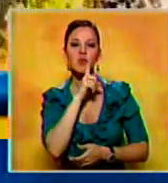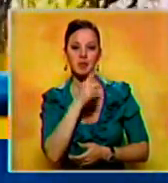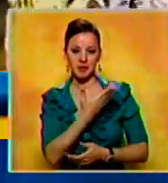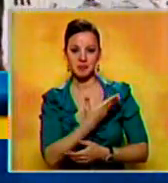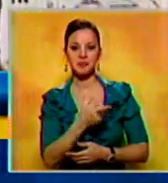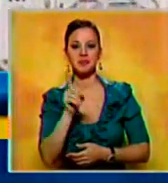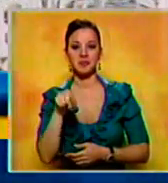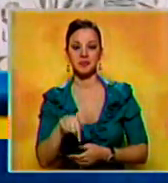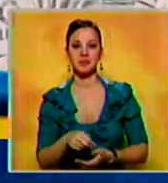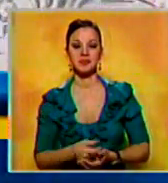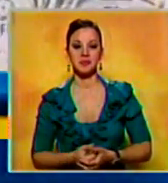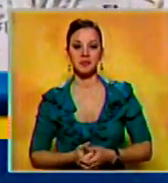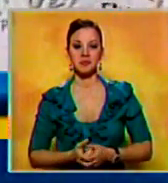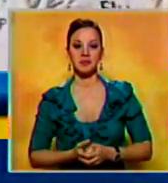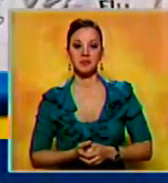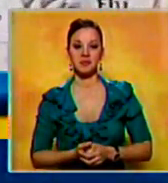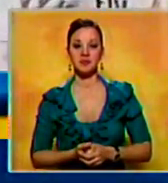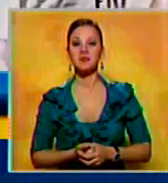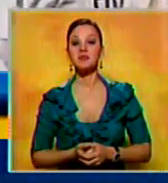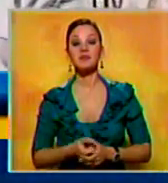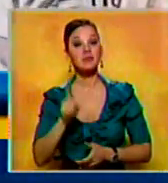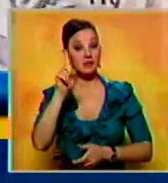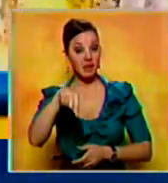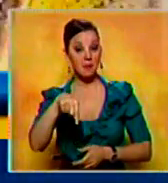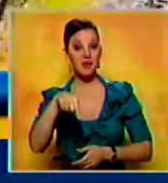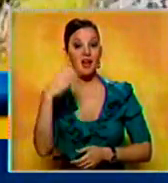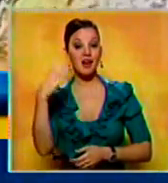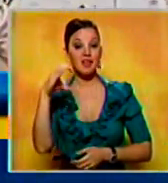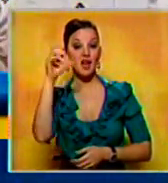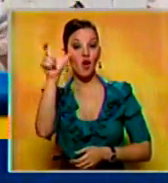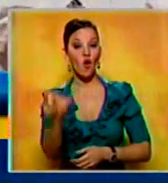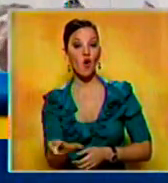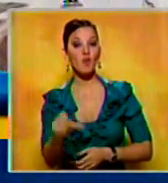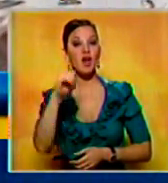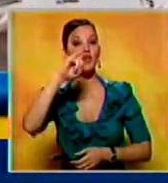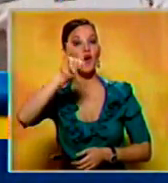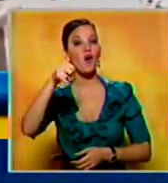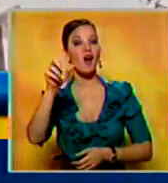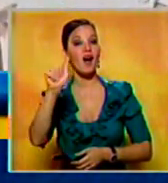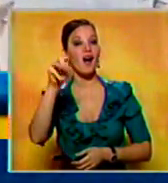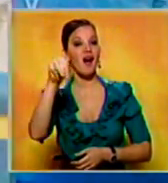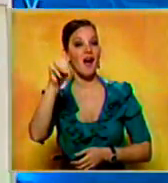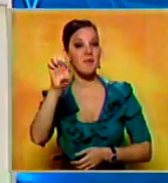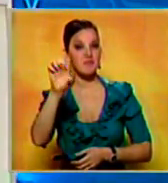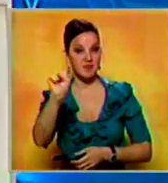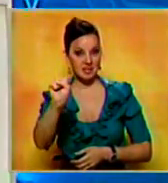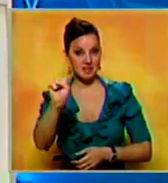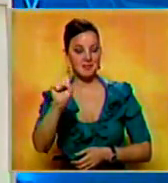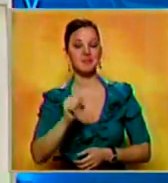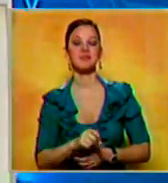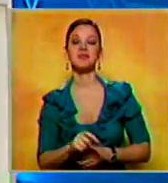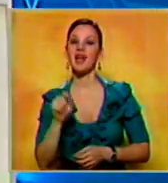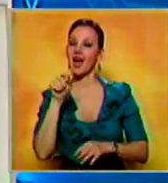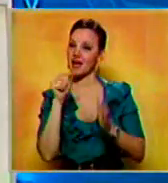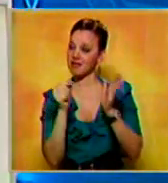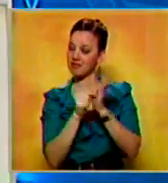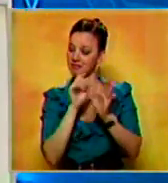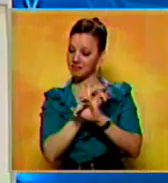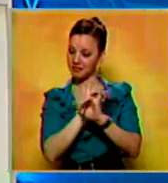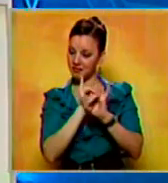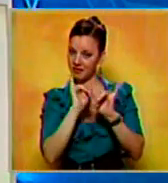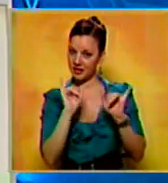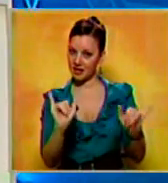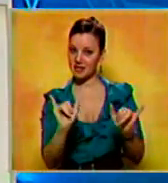Andrés Iniesta y Andrea Pirlo, además James Rodríguez, Bastian Aschwansteiger y Toni Kroos. Y así finalizamos a la información